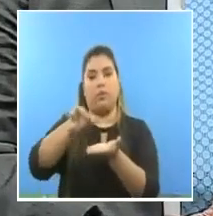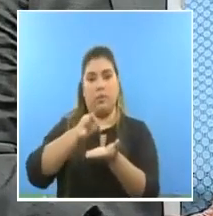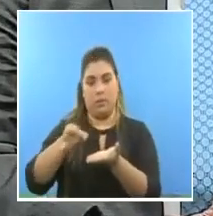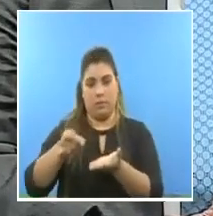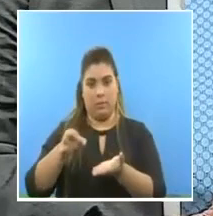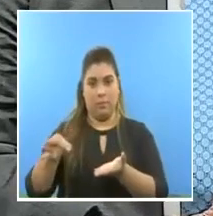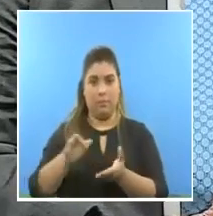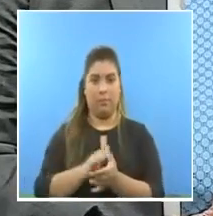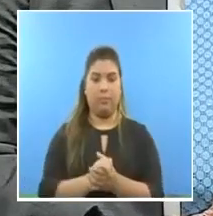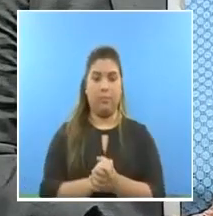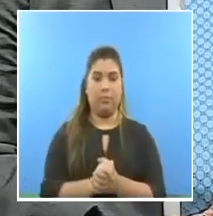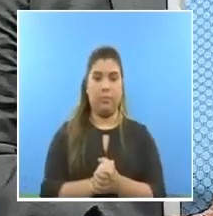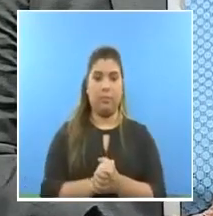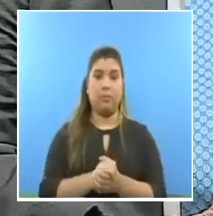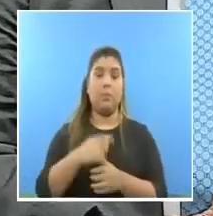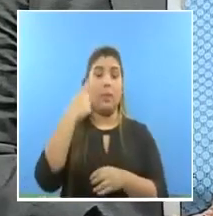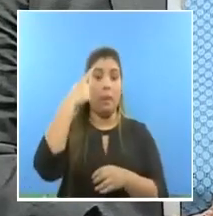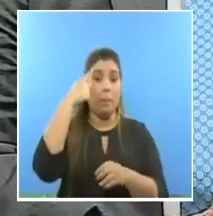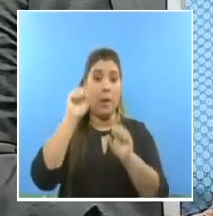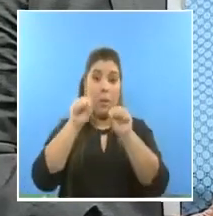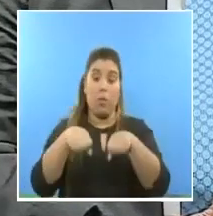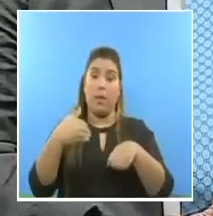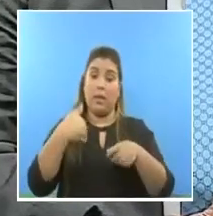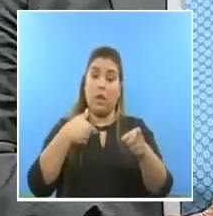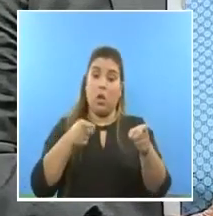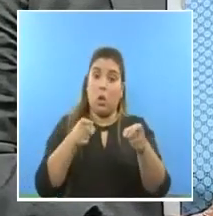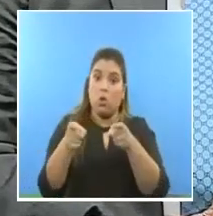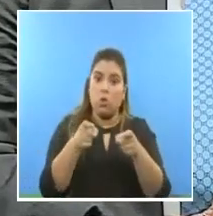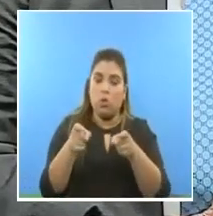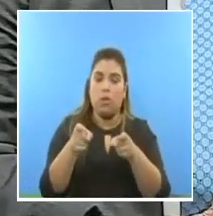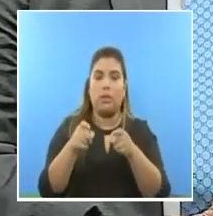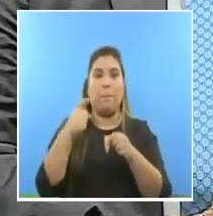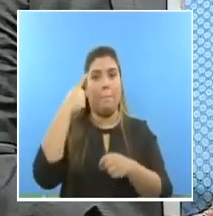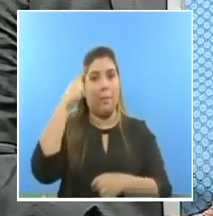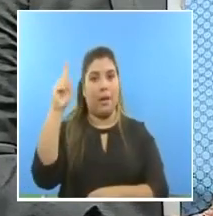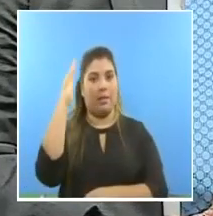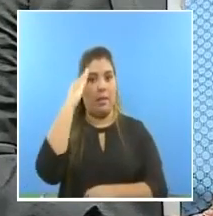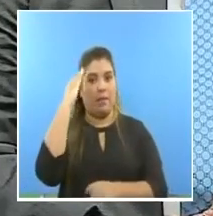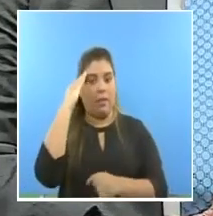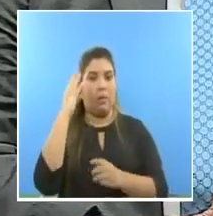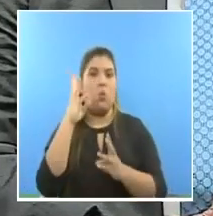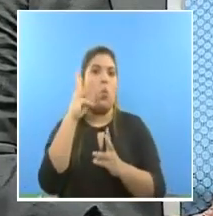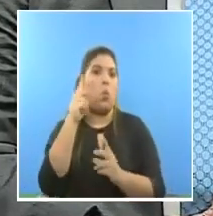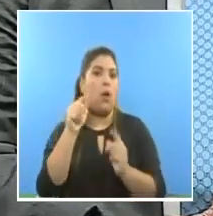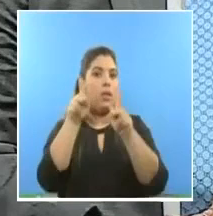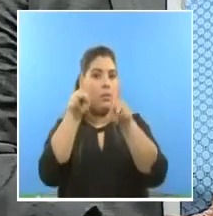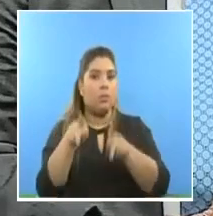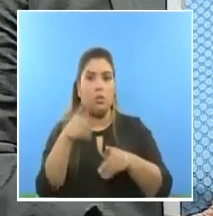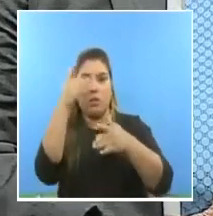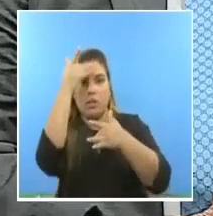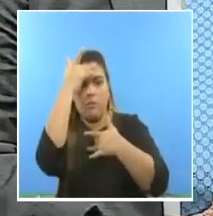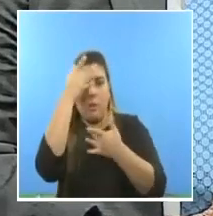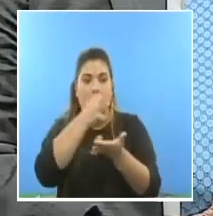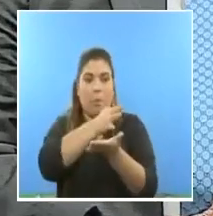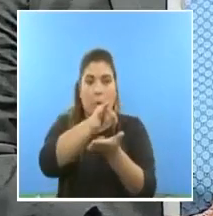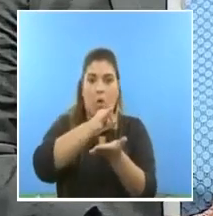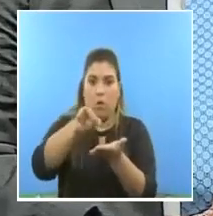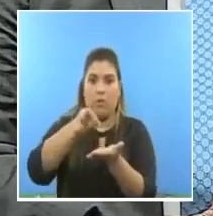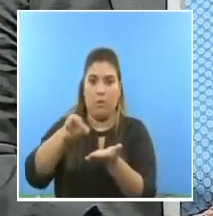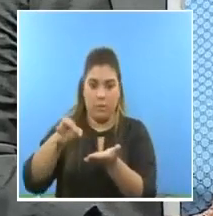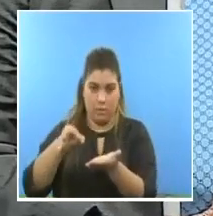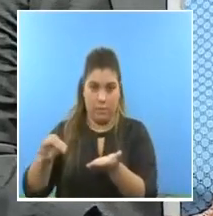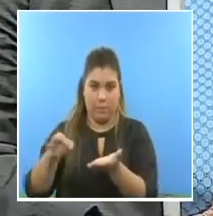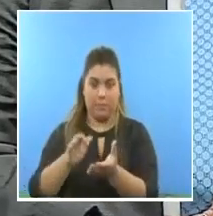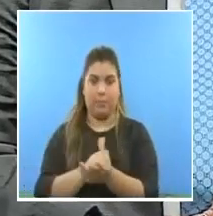centros de operaciones para el control y la trazabilidad comunitaria. Podemos decir que dentro de la